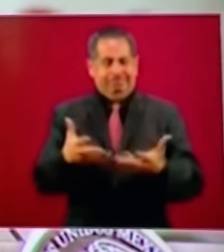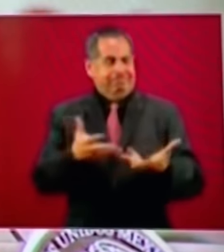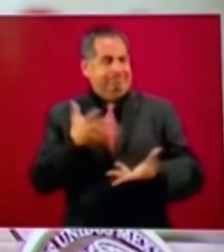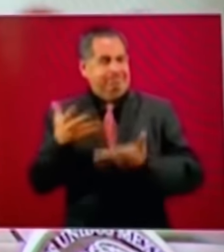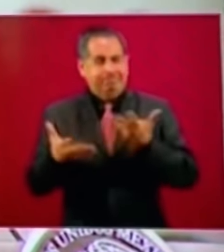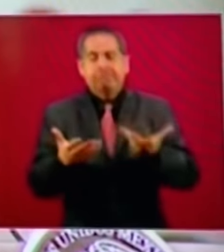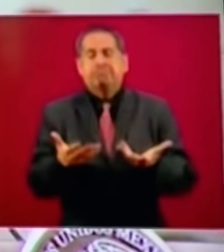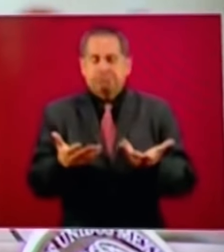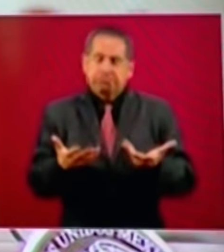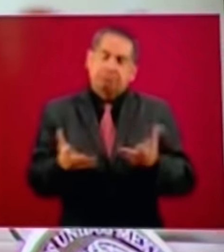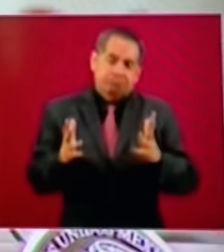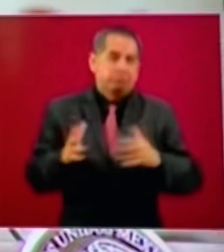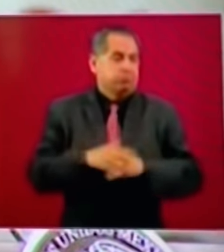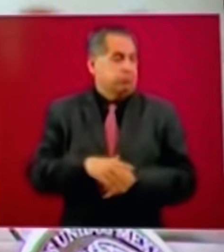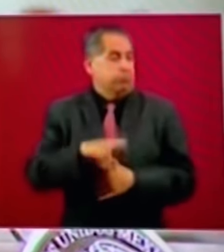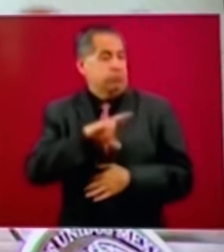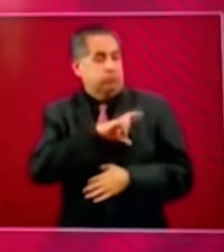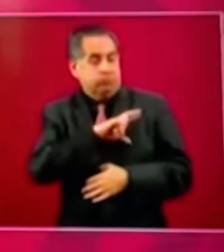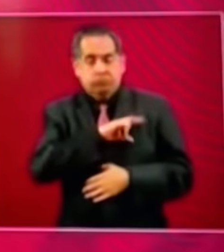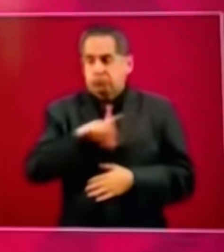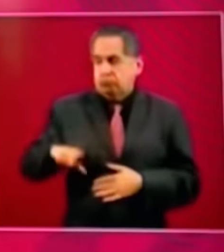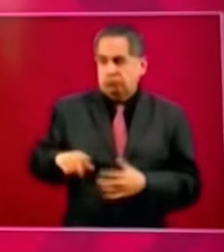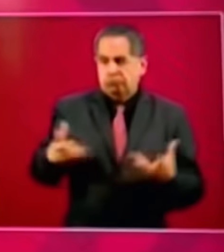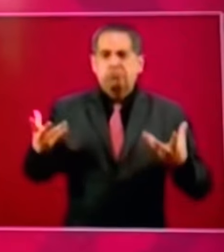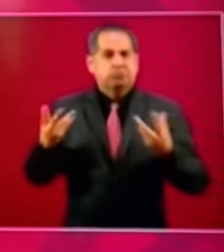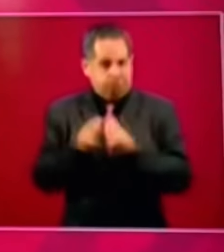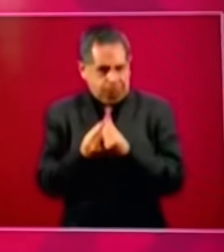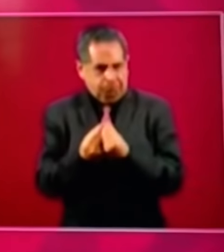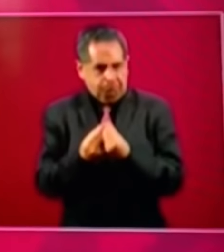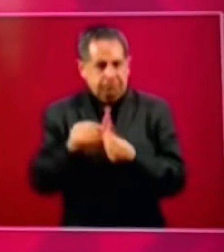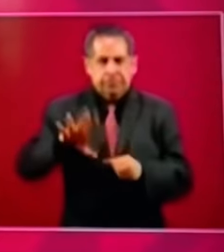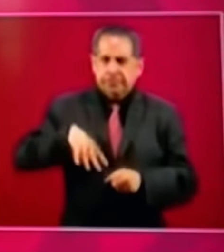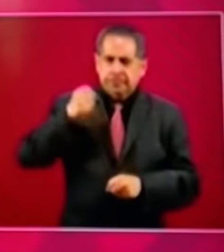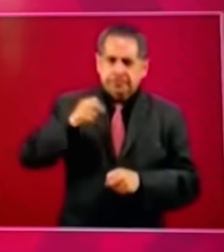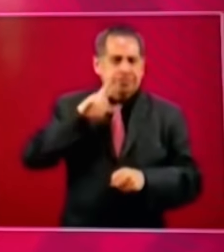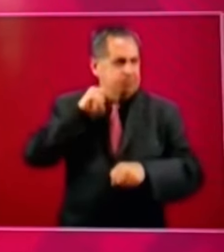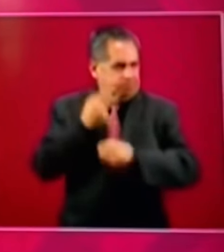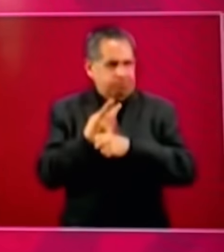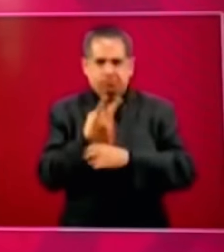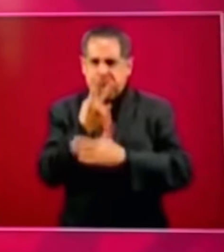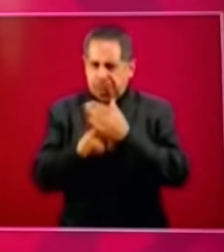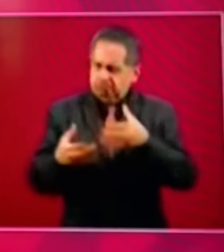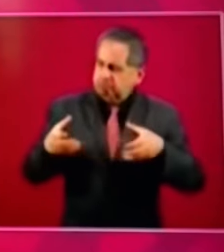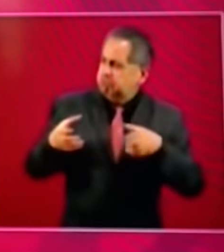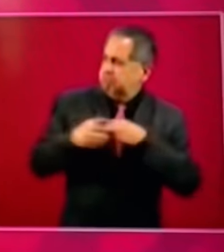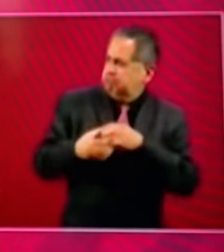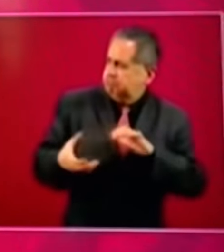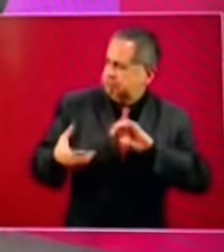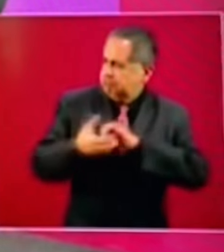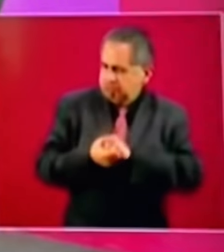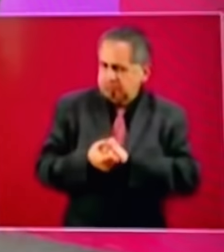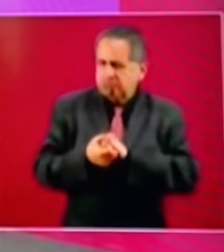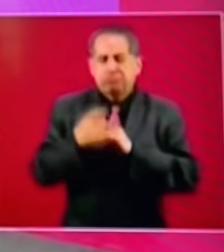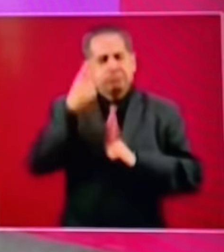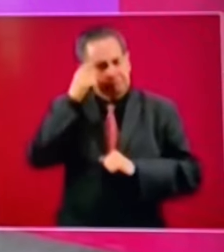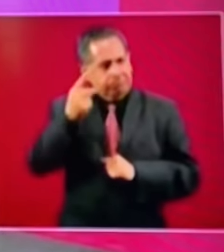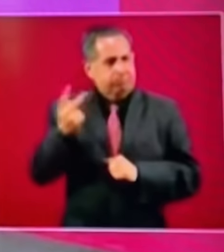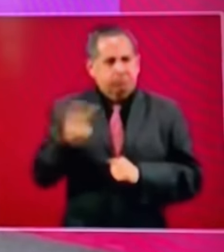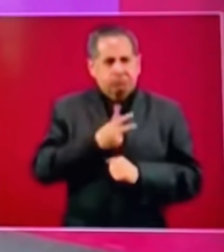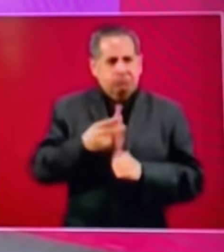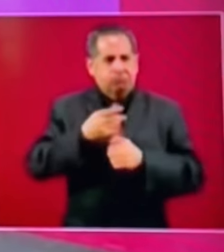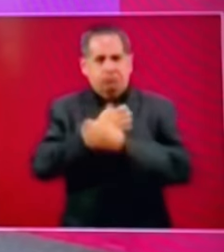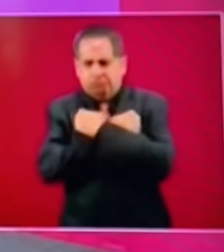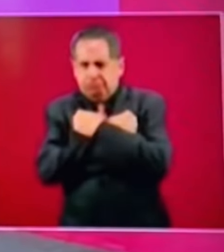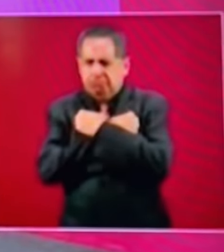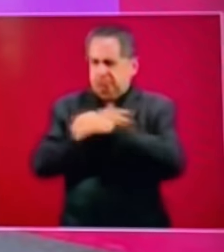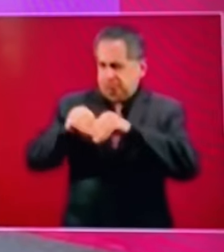público y el privado suman voluntades y esfuerzos para seguir llevando el conocimiento y sobre todo